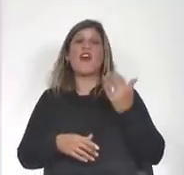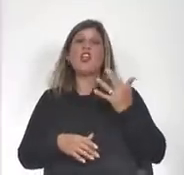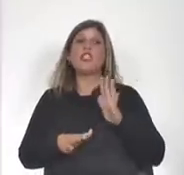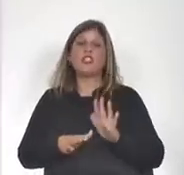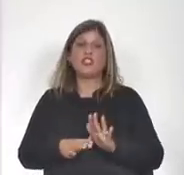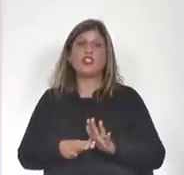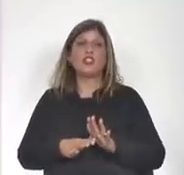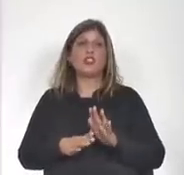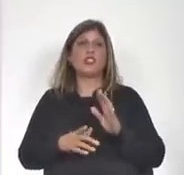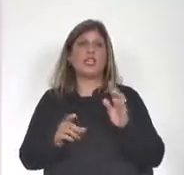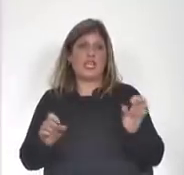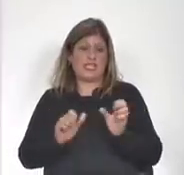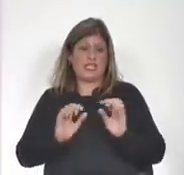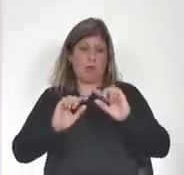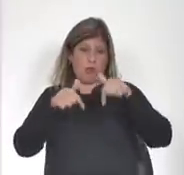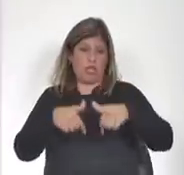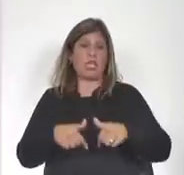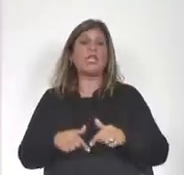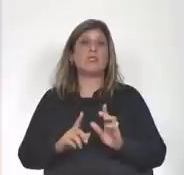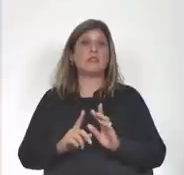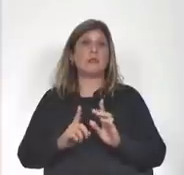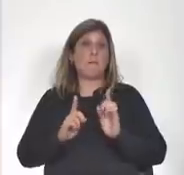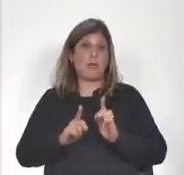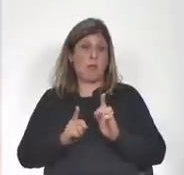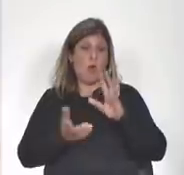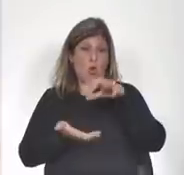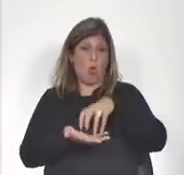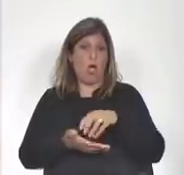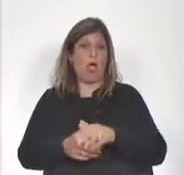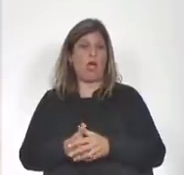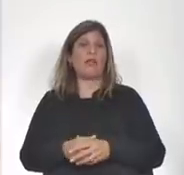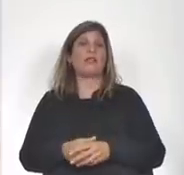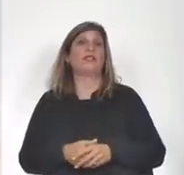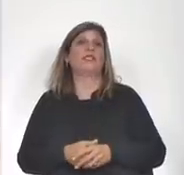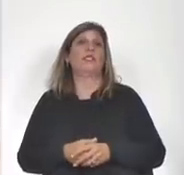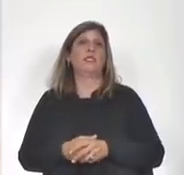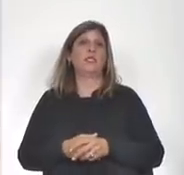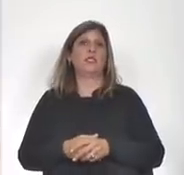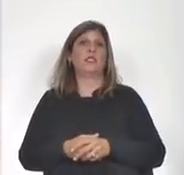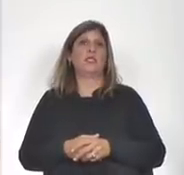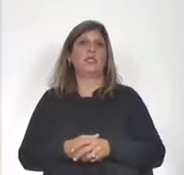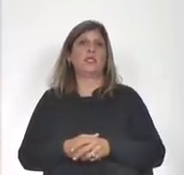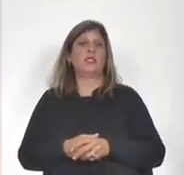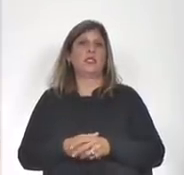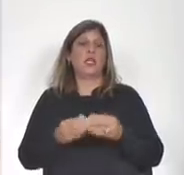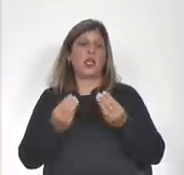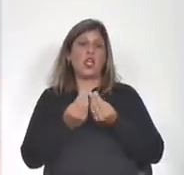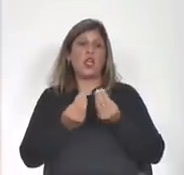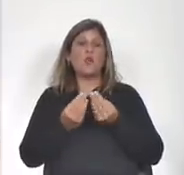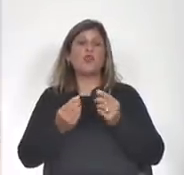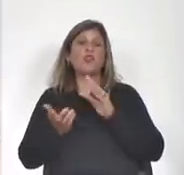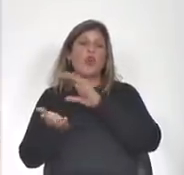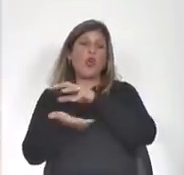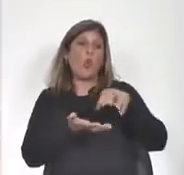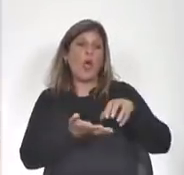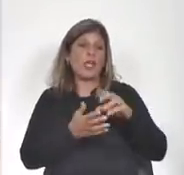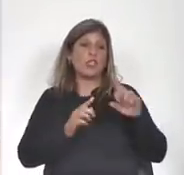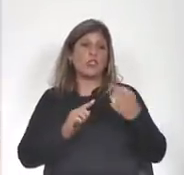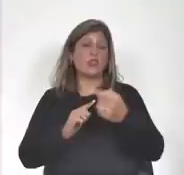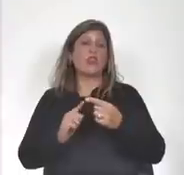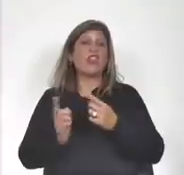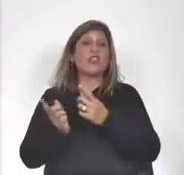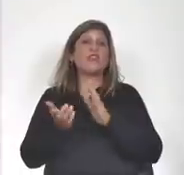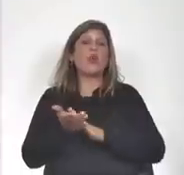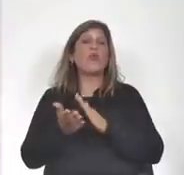hicimos aquí mismo en esta misma cámara y en muchos otros ámbitos de la necesidad